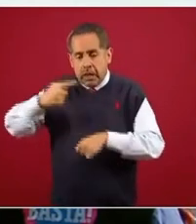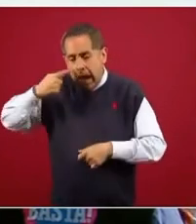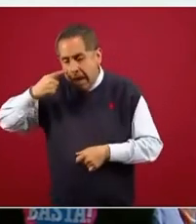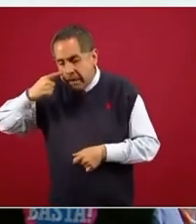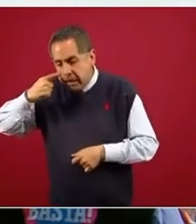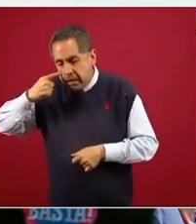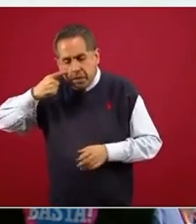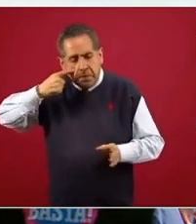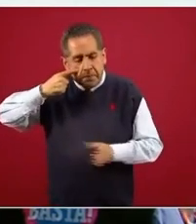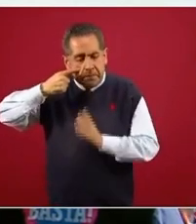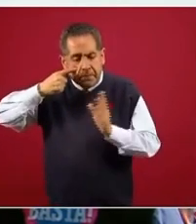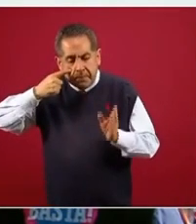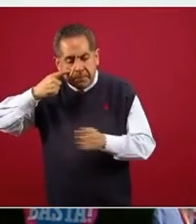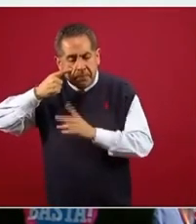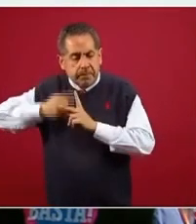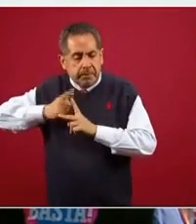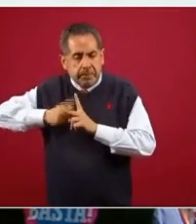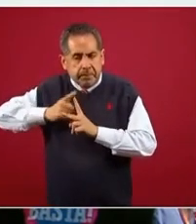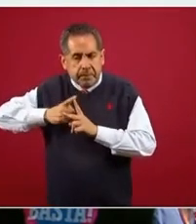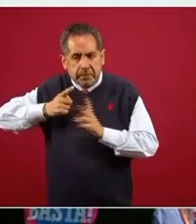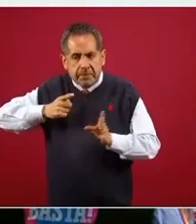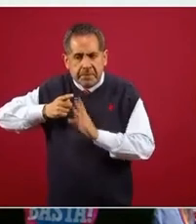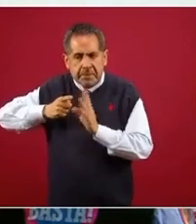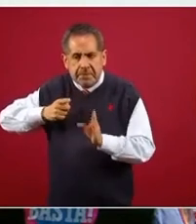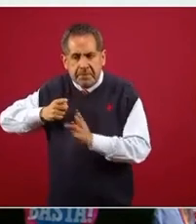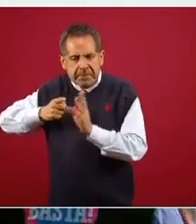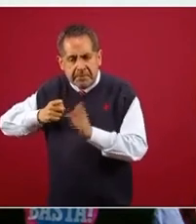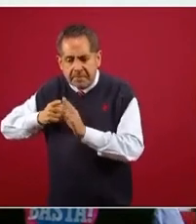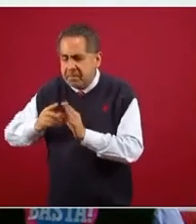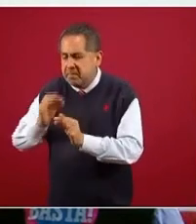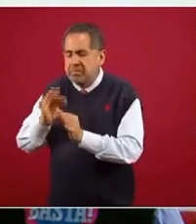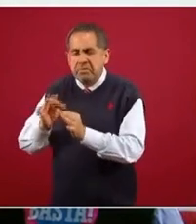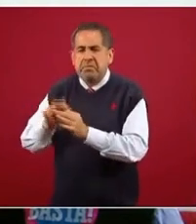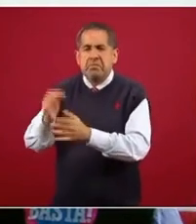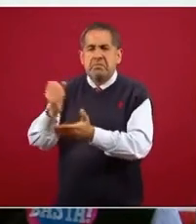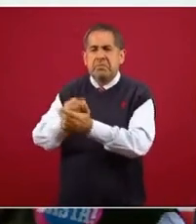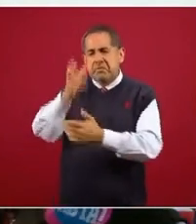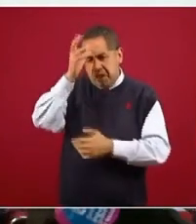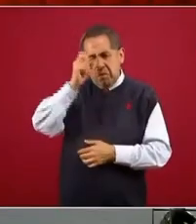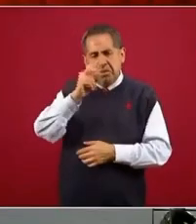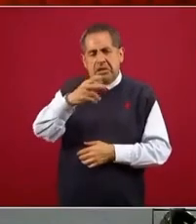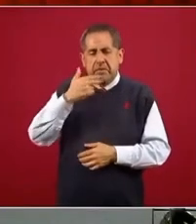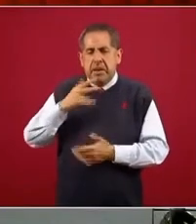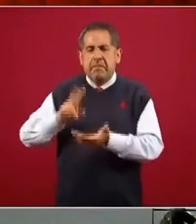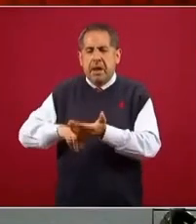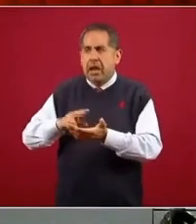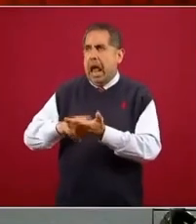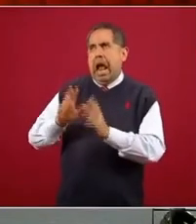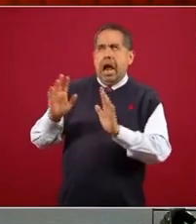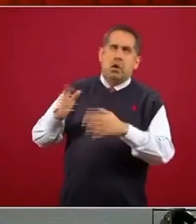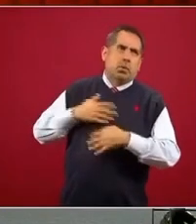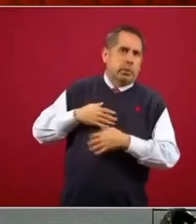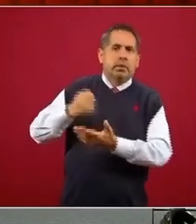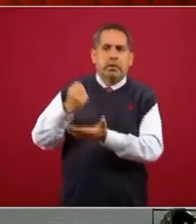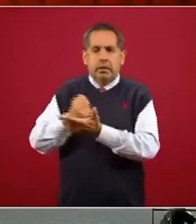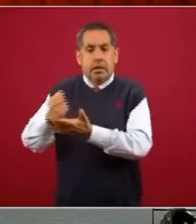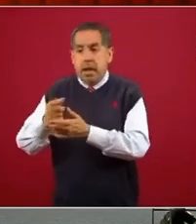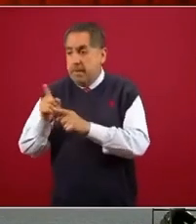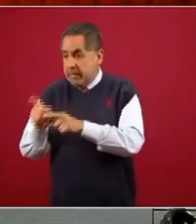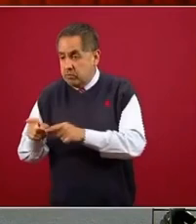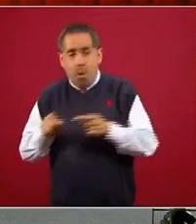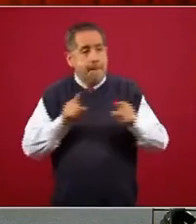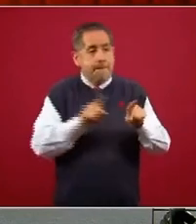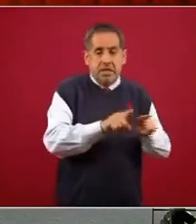está cotejado y validado, son datos validados por Estados Unidos. Del mismo lado ocurre del Colorado,